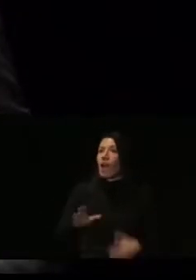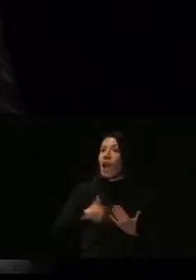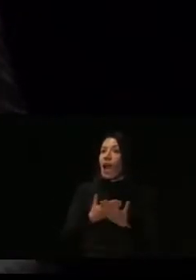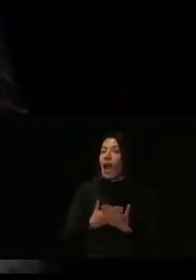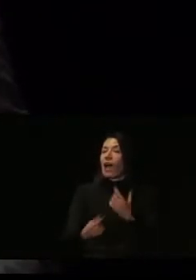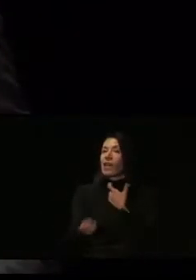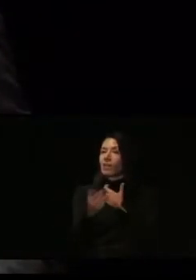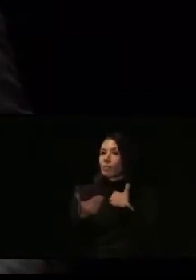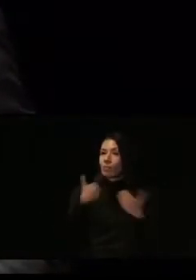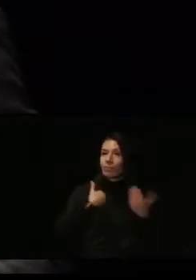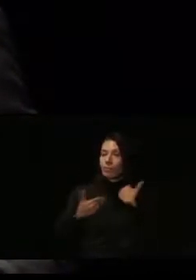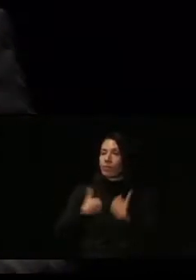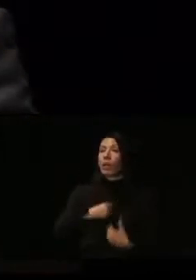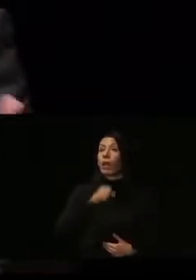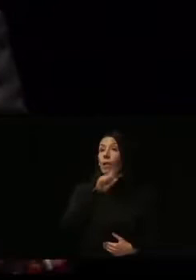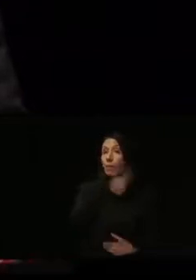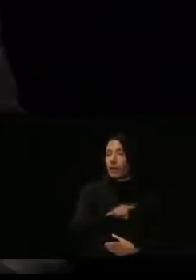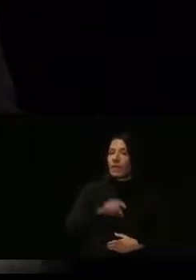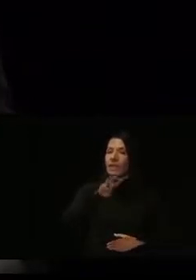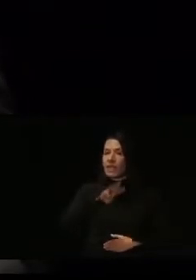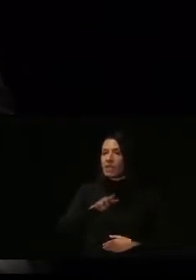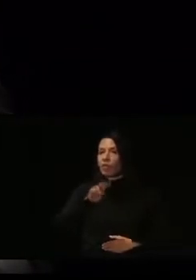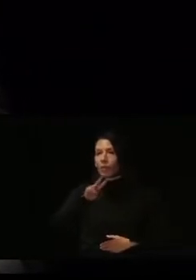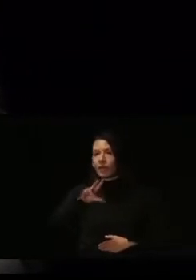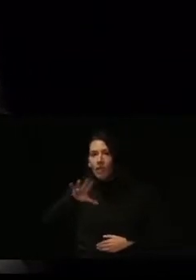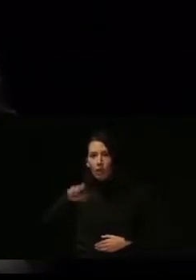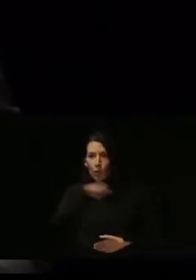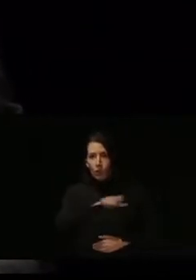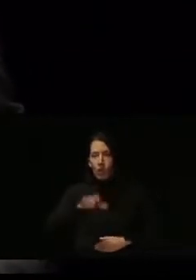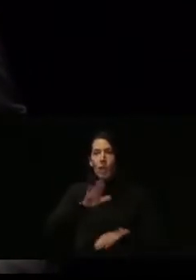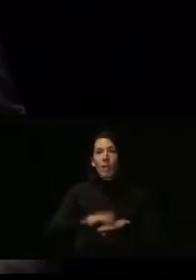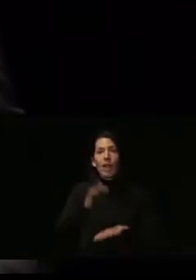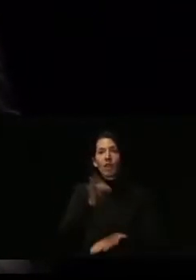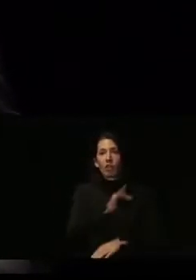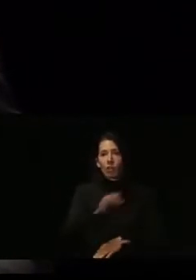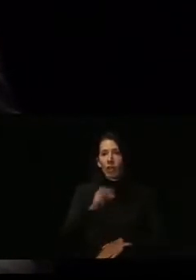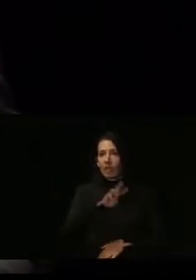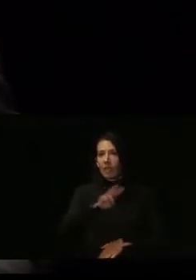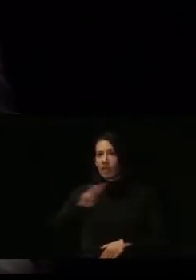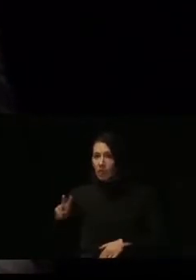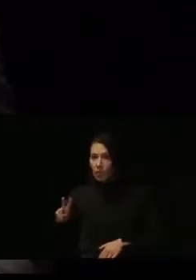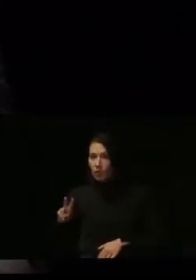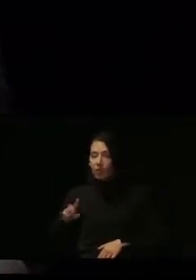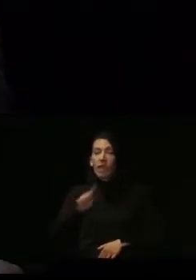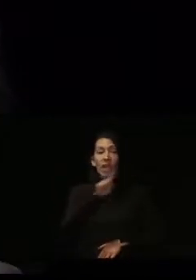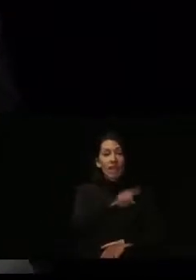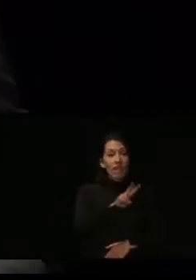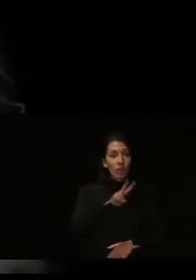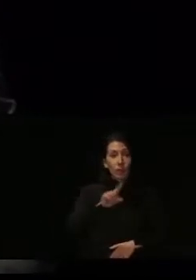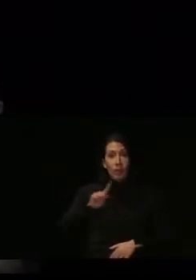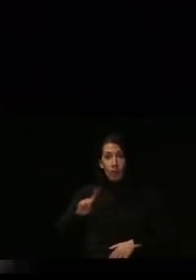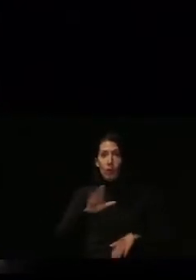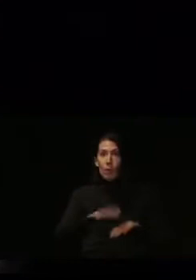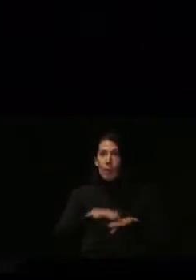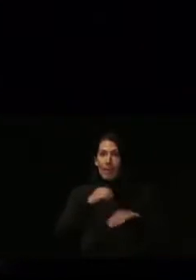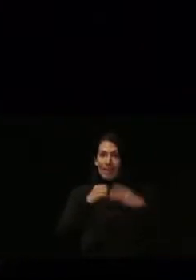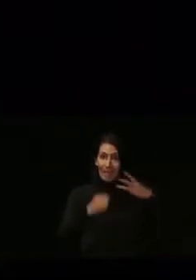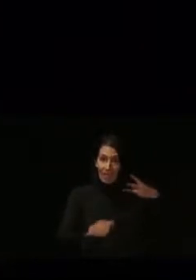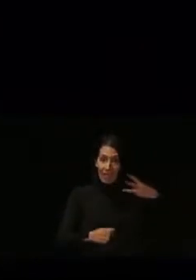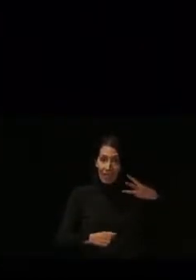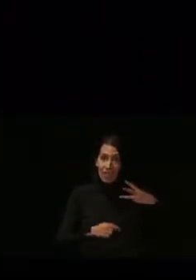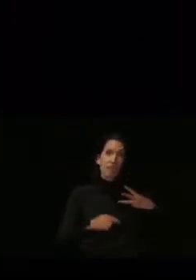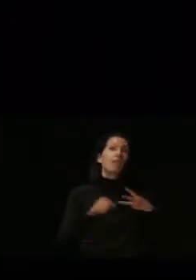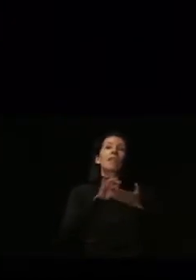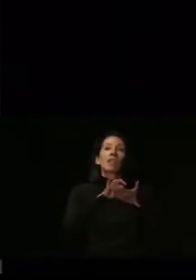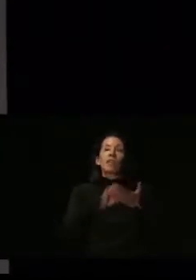.325 personas para 32 plazas, 121 para las tres de operarios de servicios generales, que estas son las que van